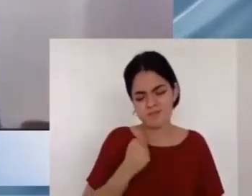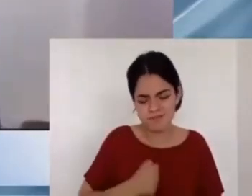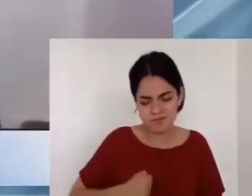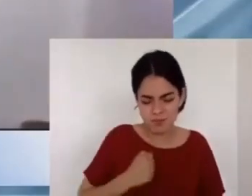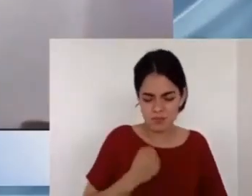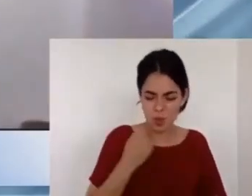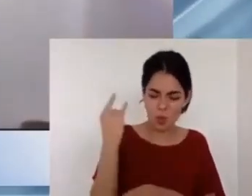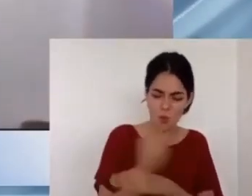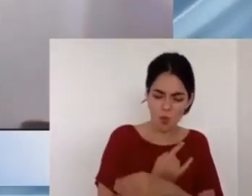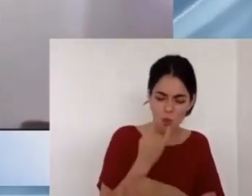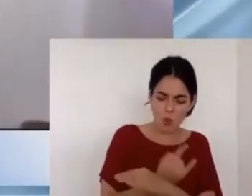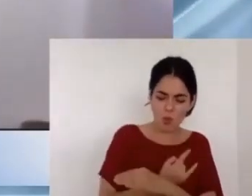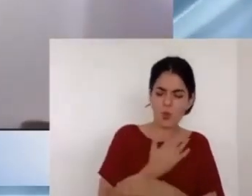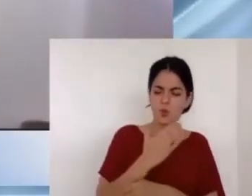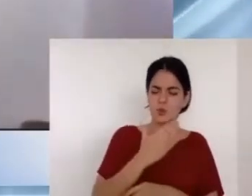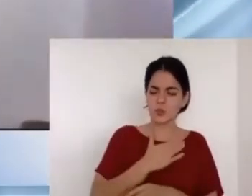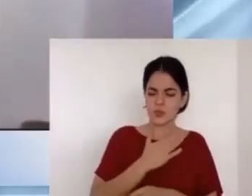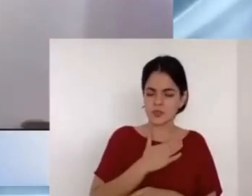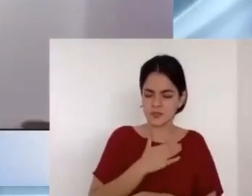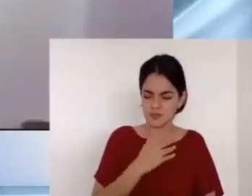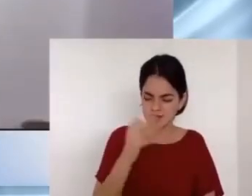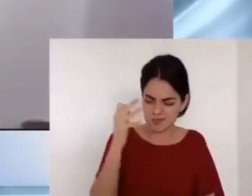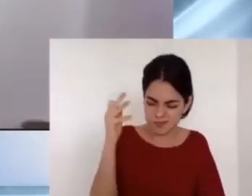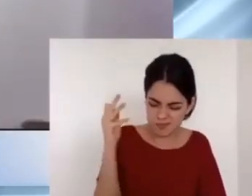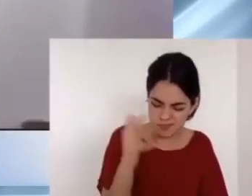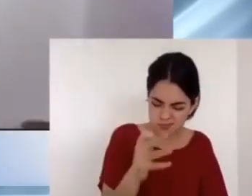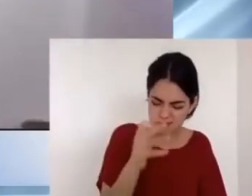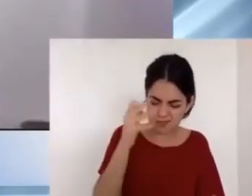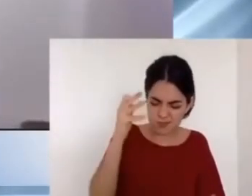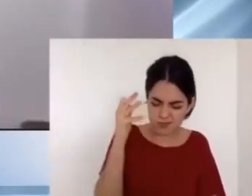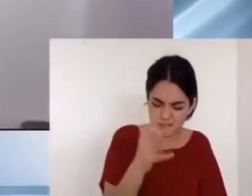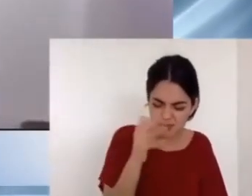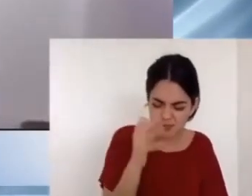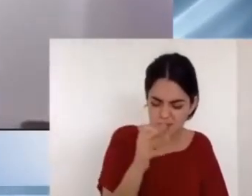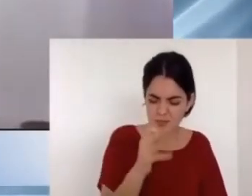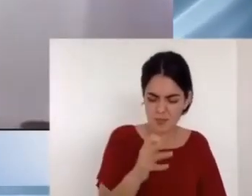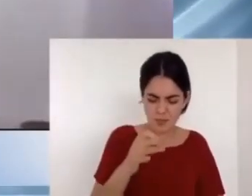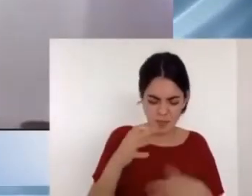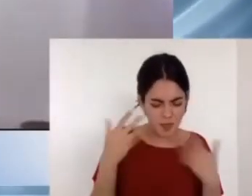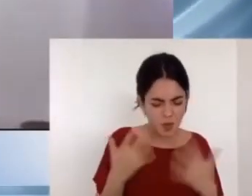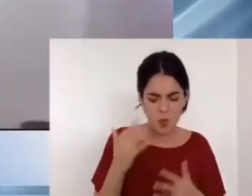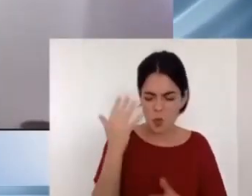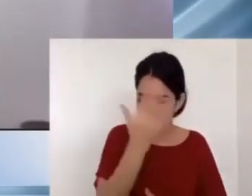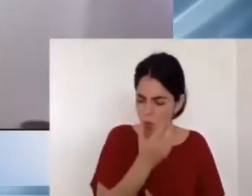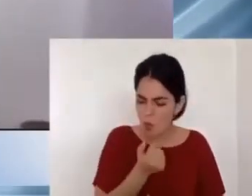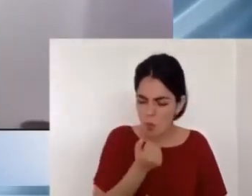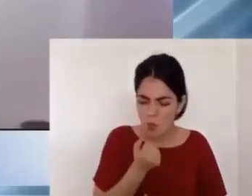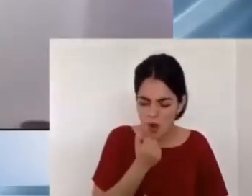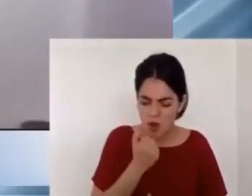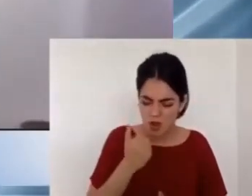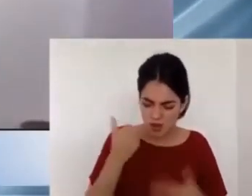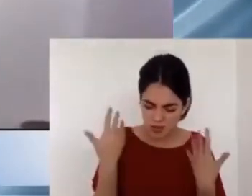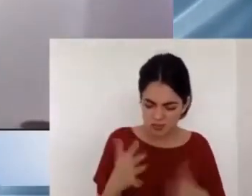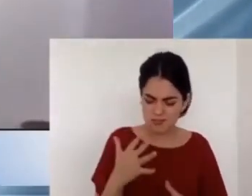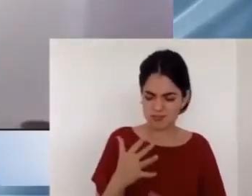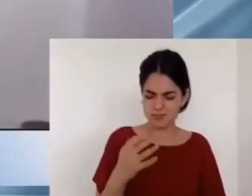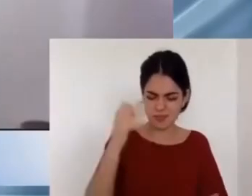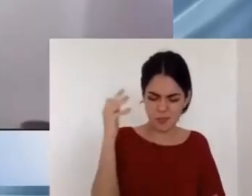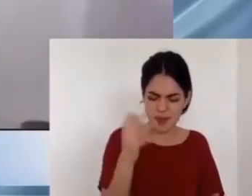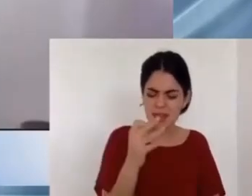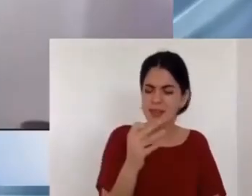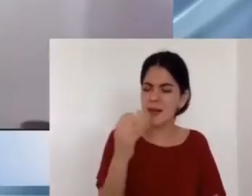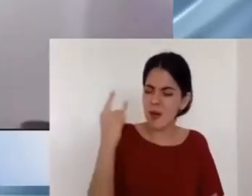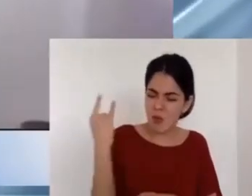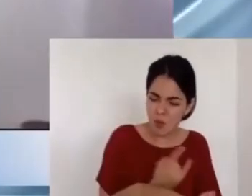por el Dios soberano,